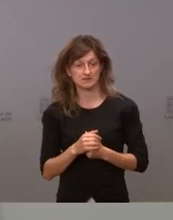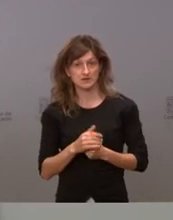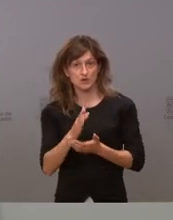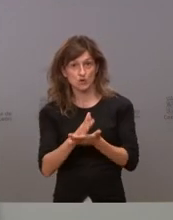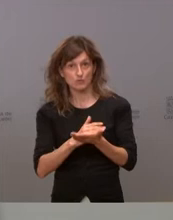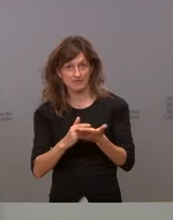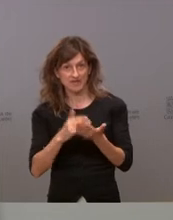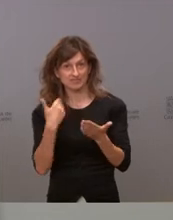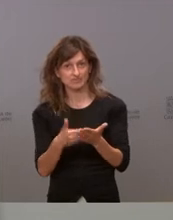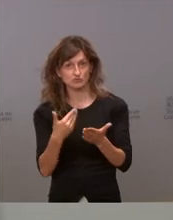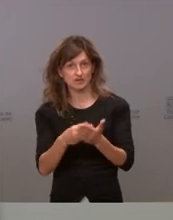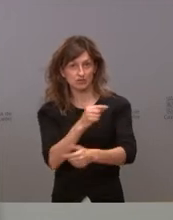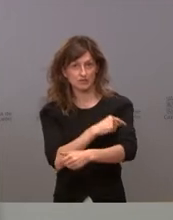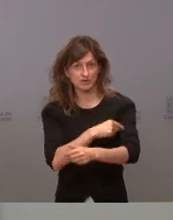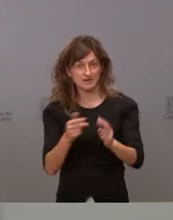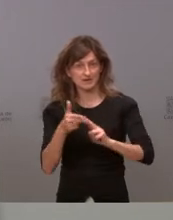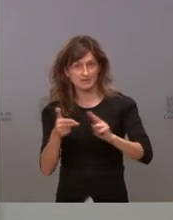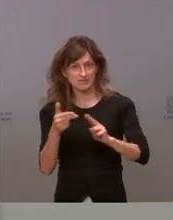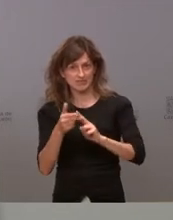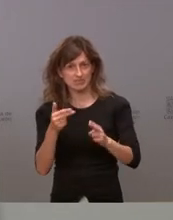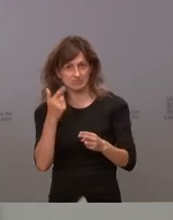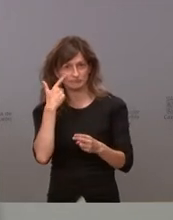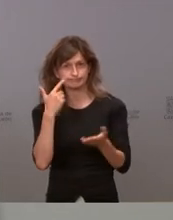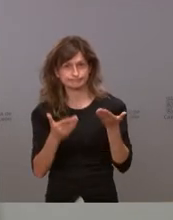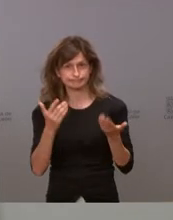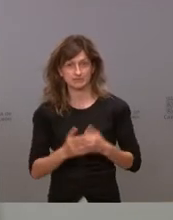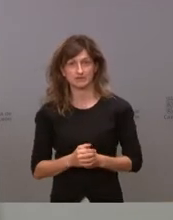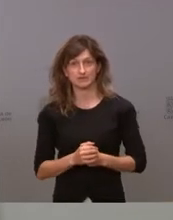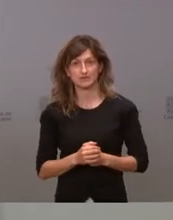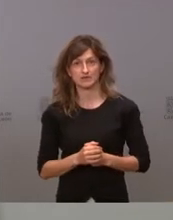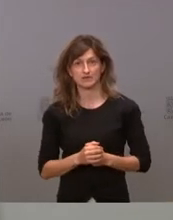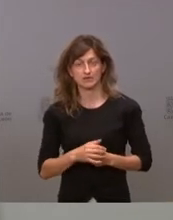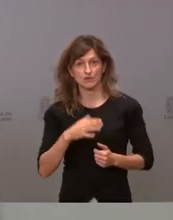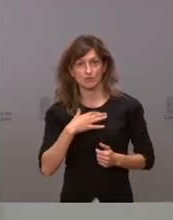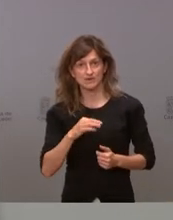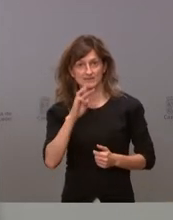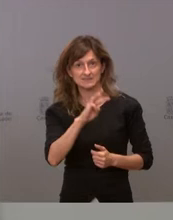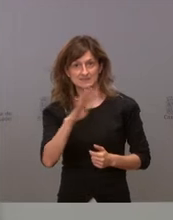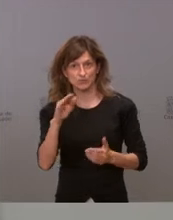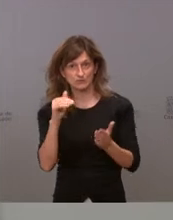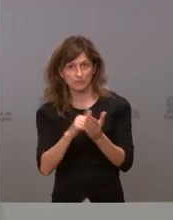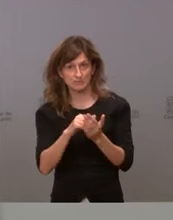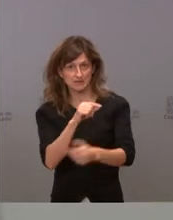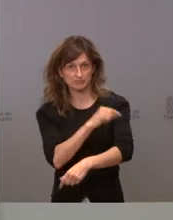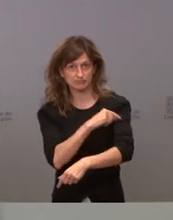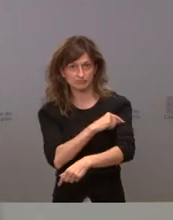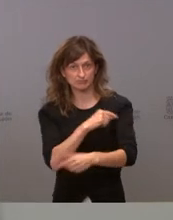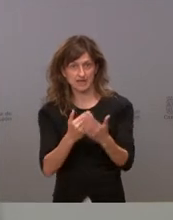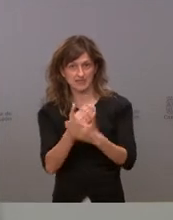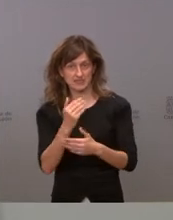y rapidez en la vacunación más que ninguna podemos poner 34.000 dosis diarias y más